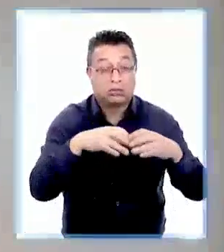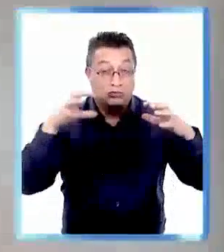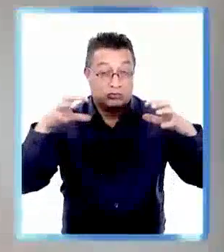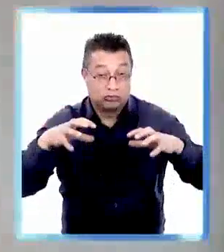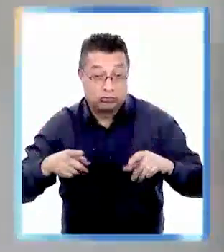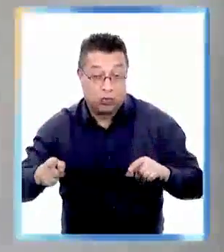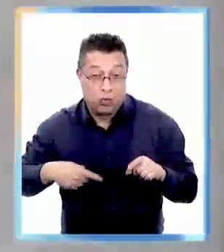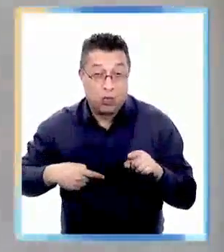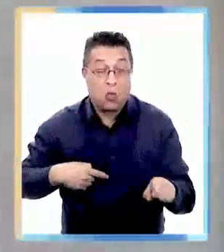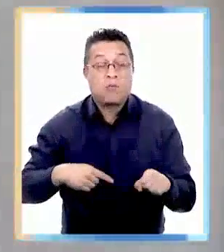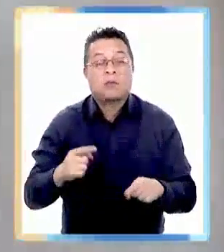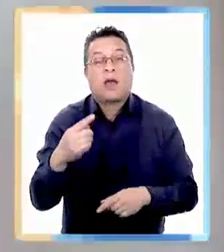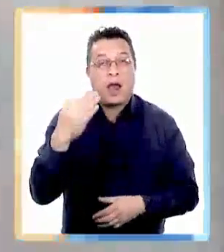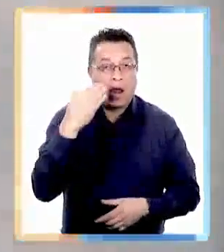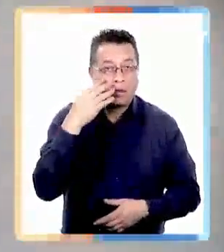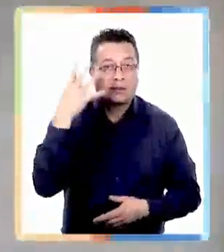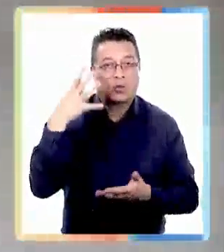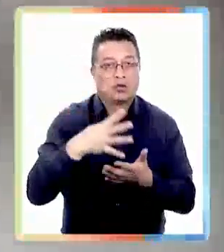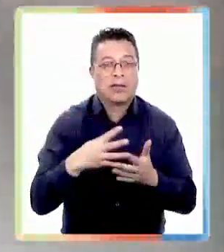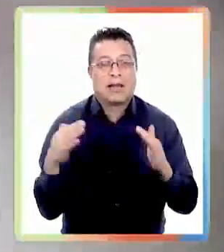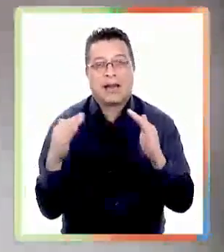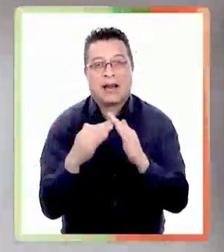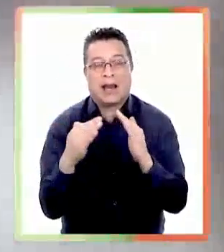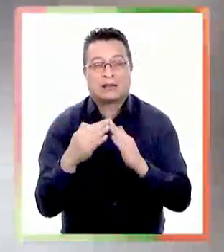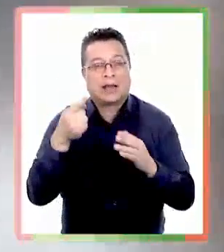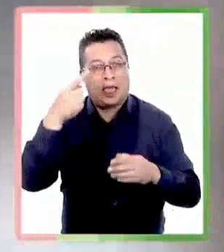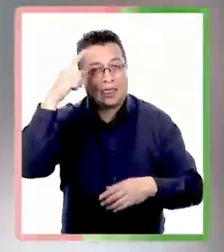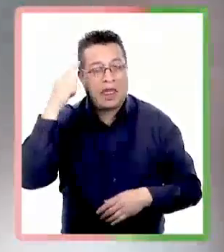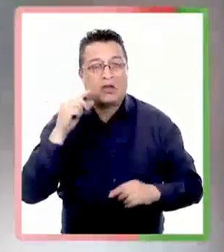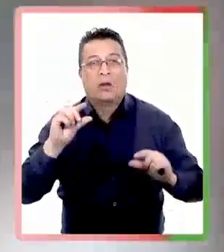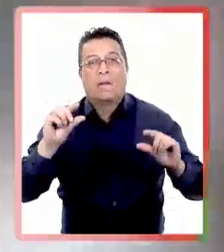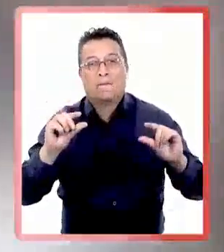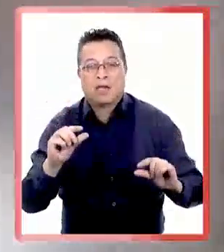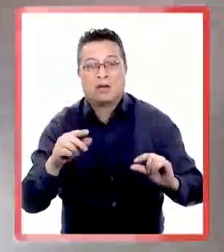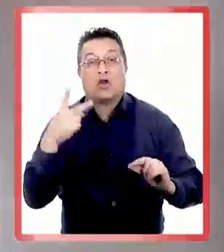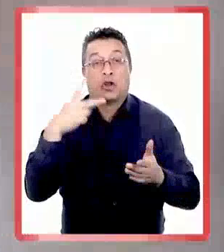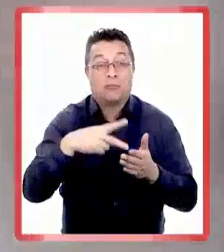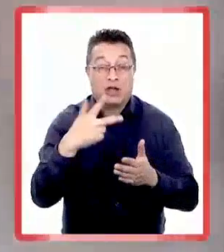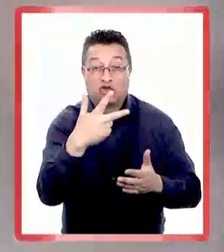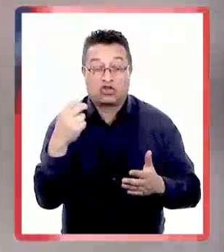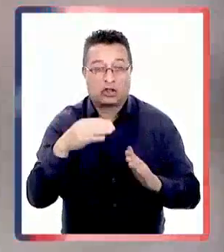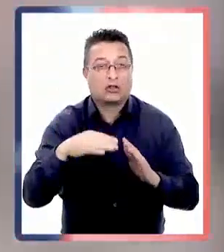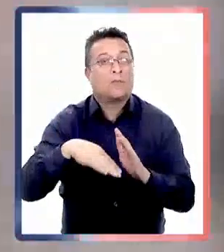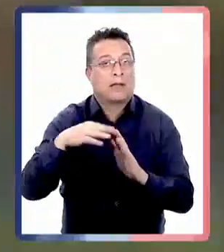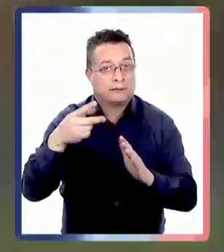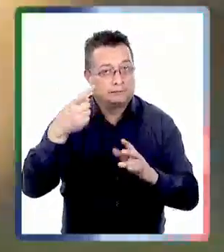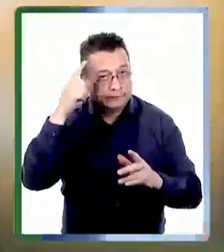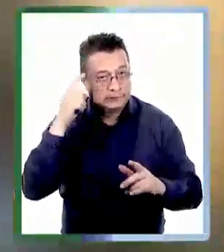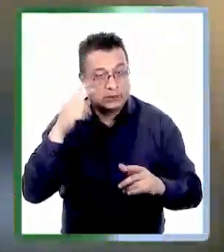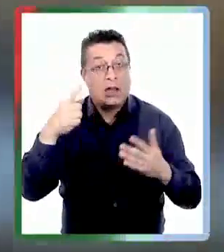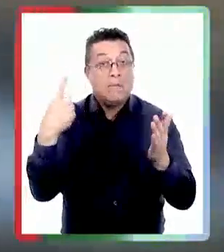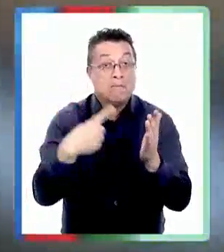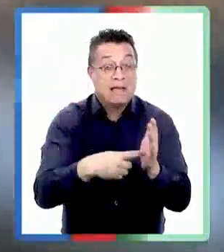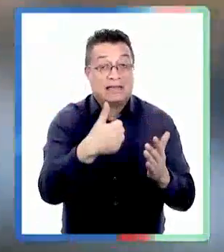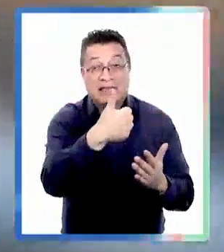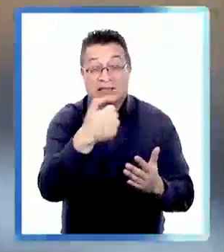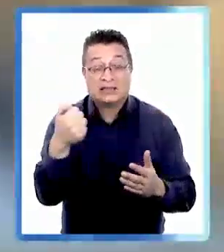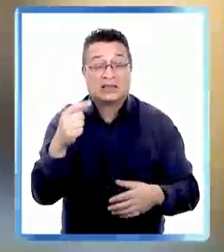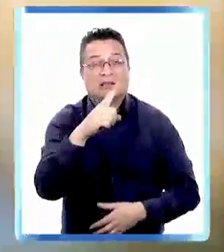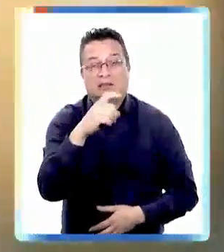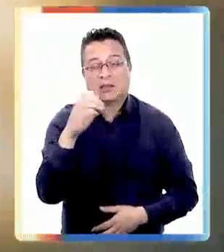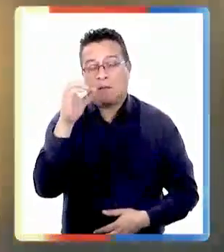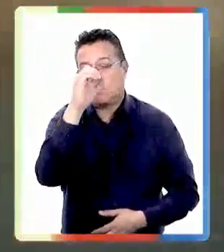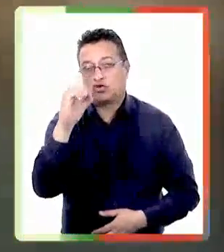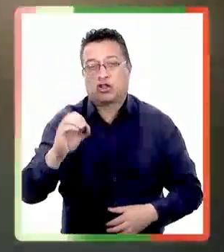continúan aisladas respecto a las viviendas destruidas por el sistema frontal hay casi cuatro mil casas con daño menor